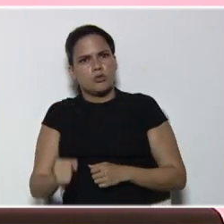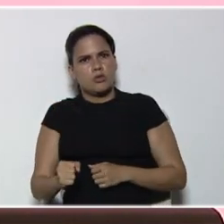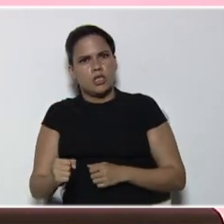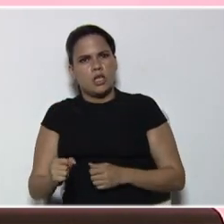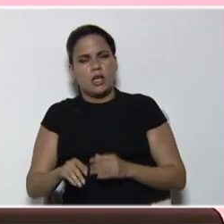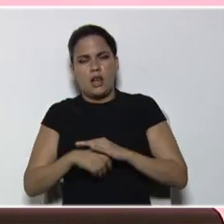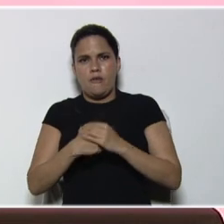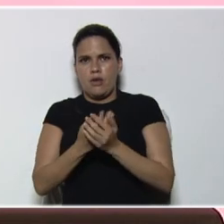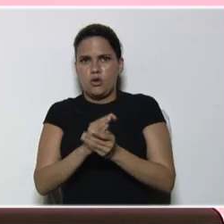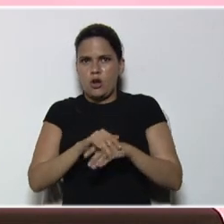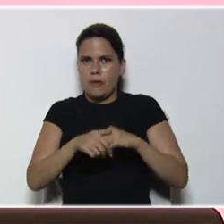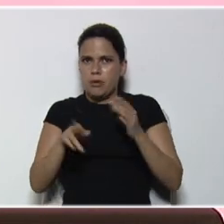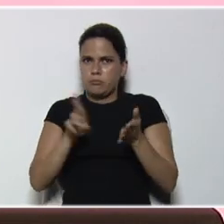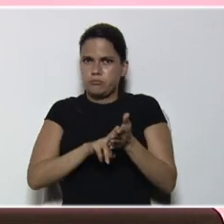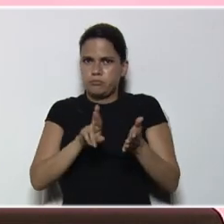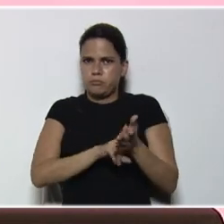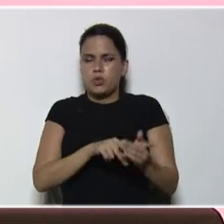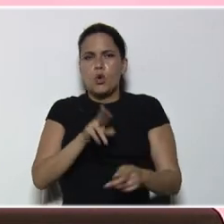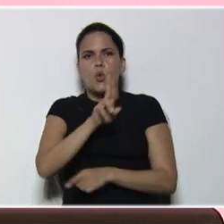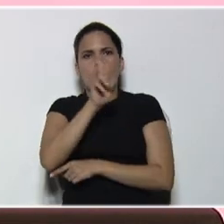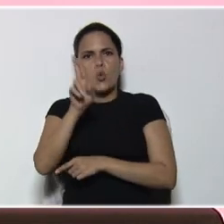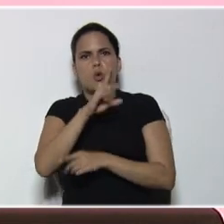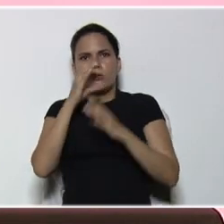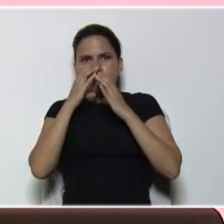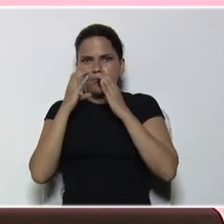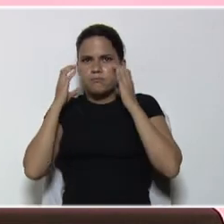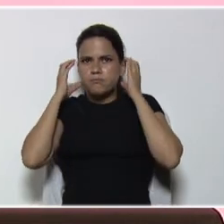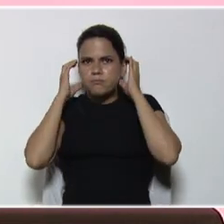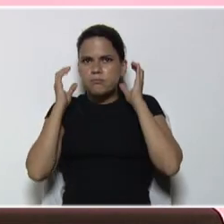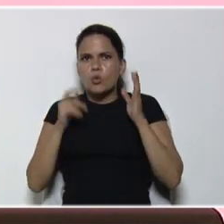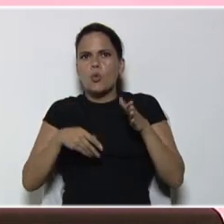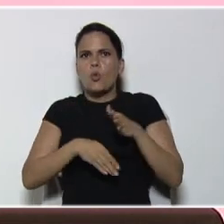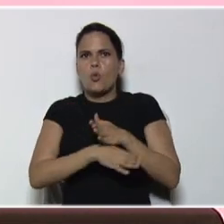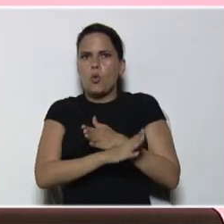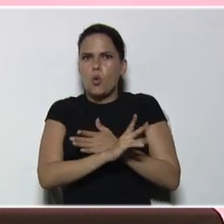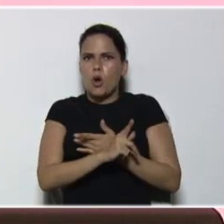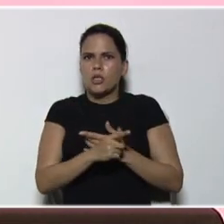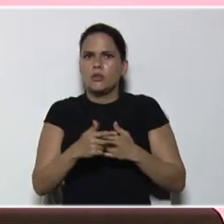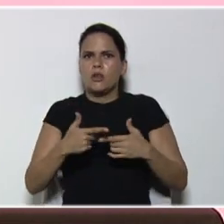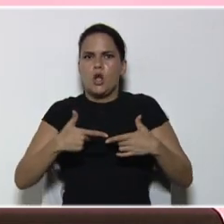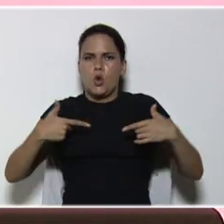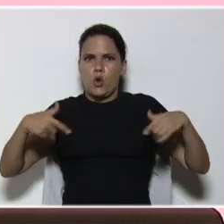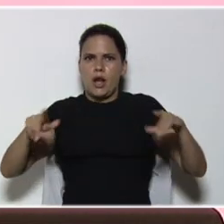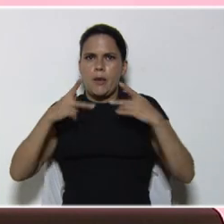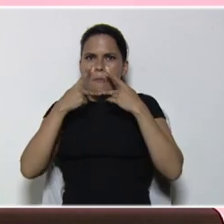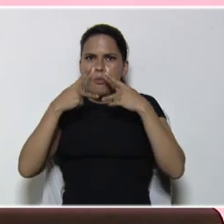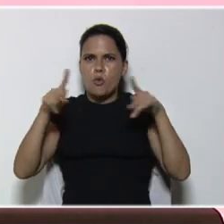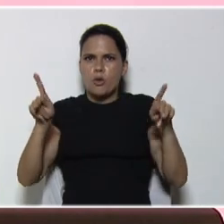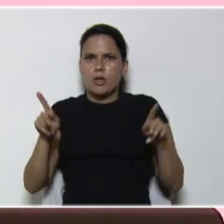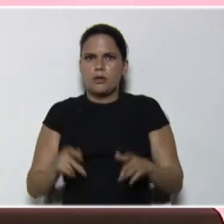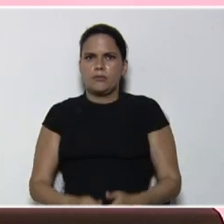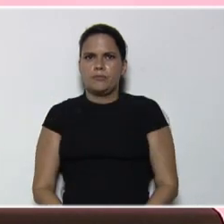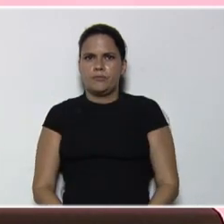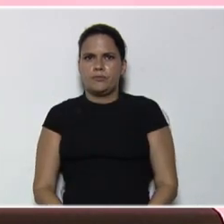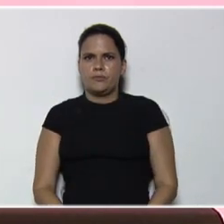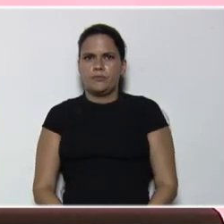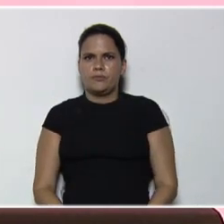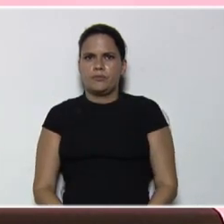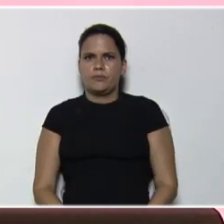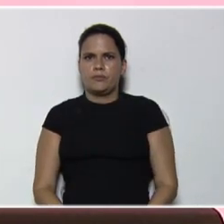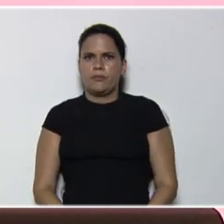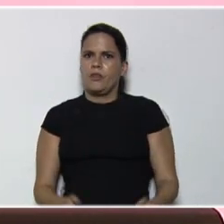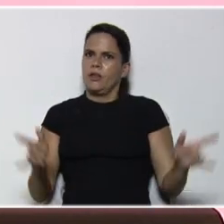que lavarnos las manos, frecuentemente, y utilizar el tapabocas, cuando nos encontremos, en lugares públicos, bien, hasta